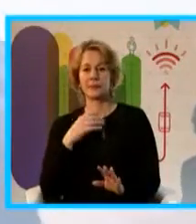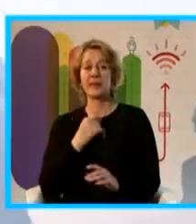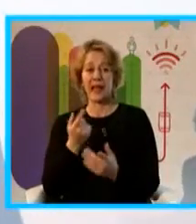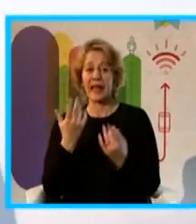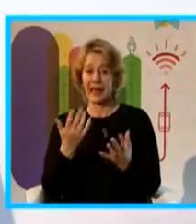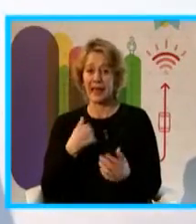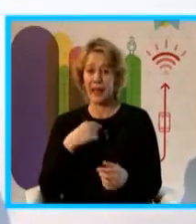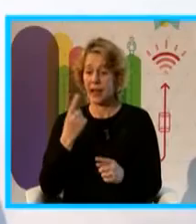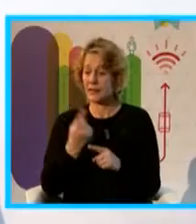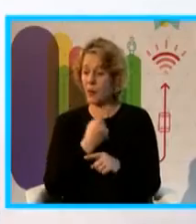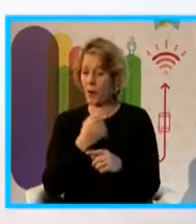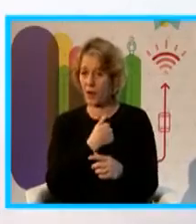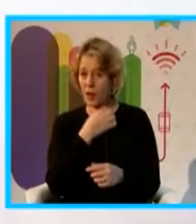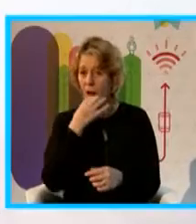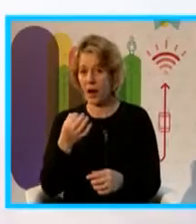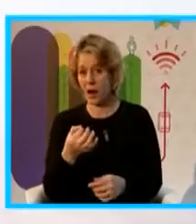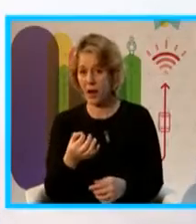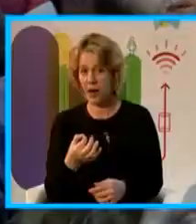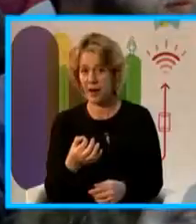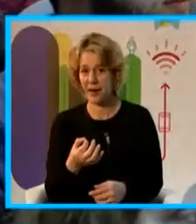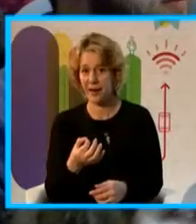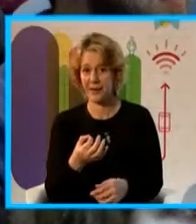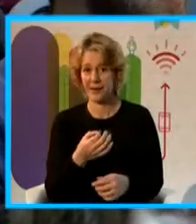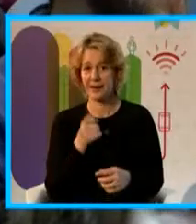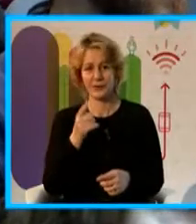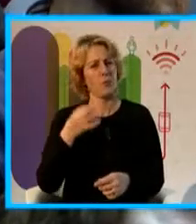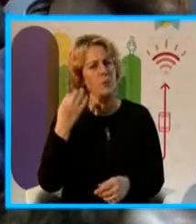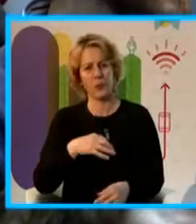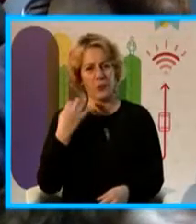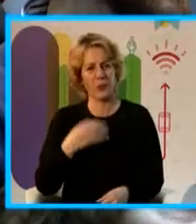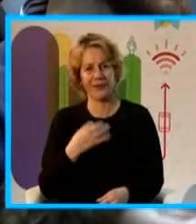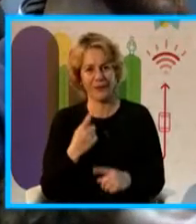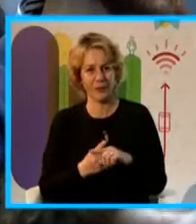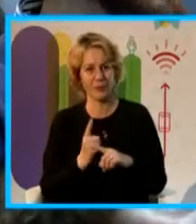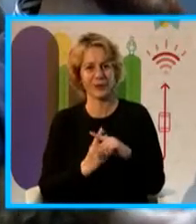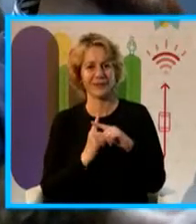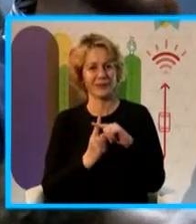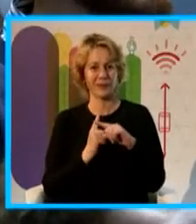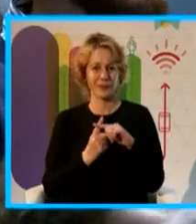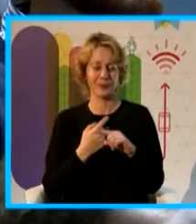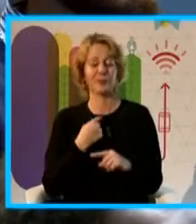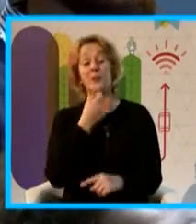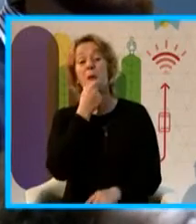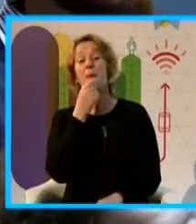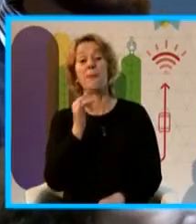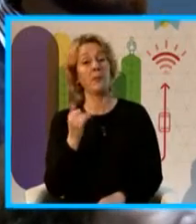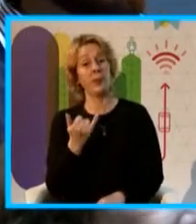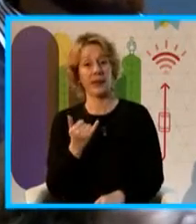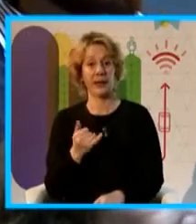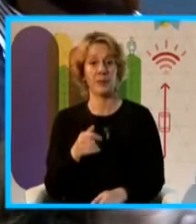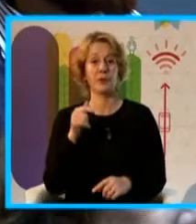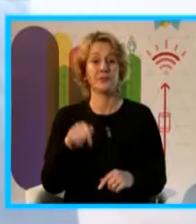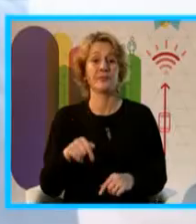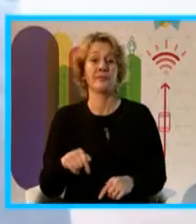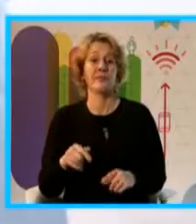calidad del aire hace una hora y eso es muy bueno. Como ejemplo esta es la pantalla que yo